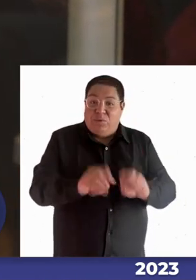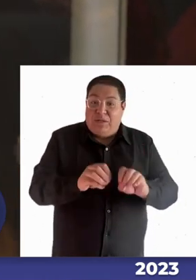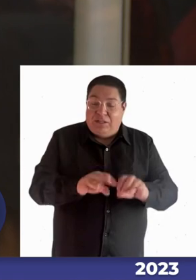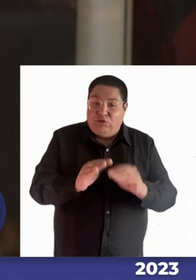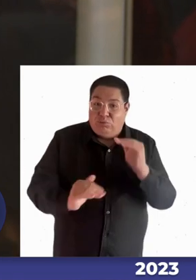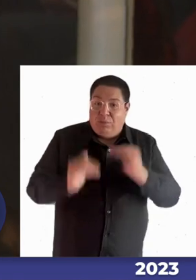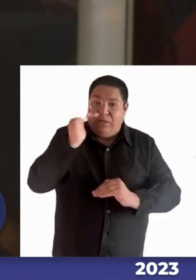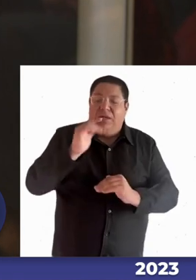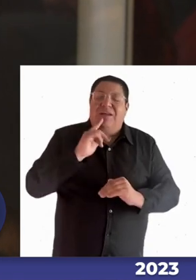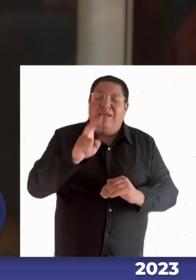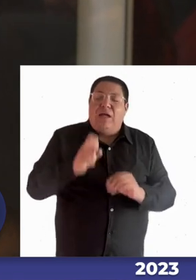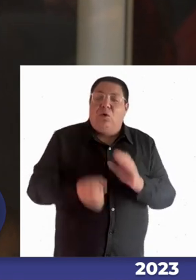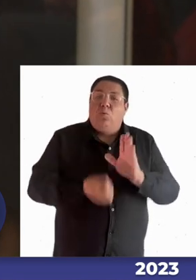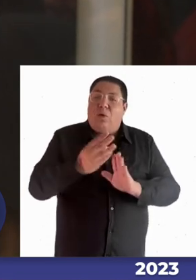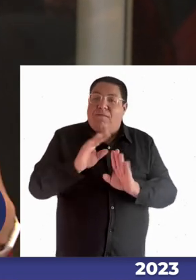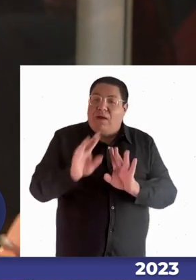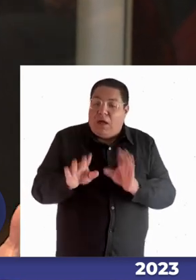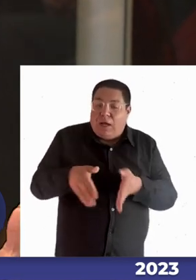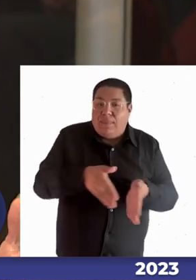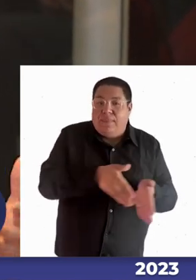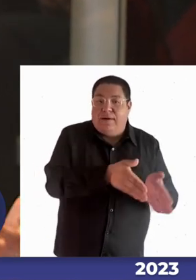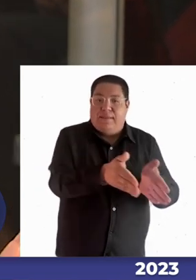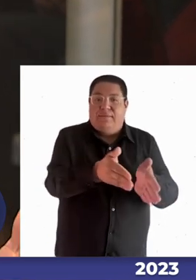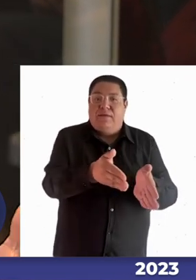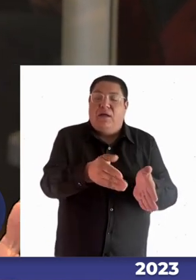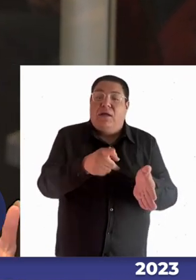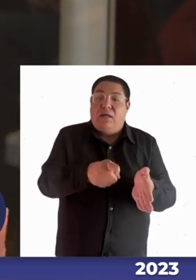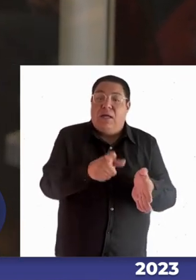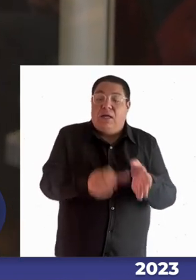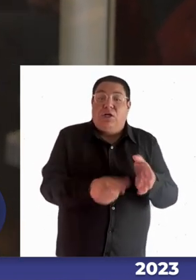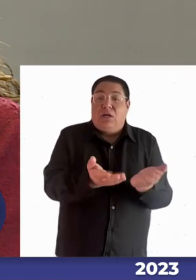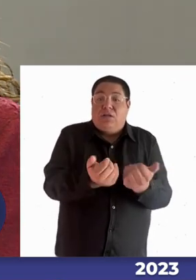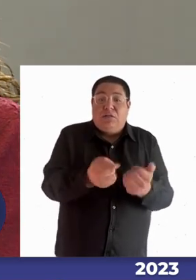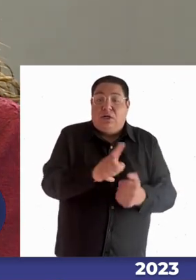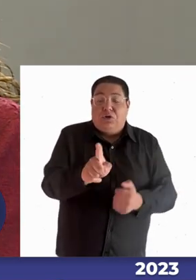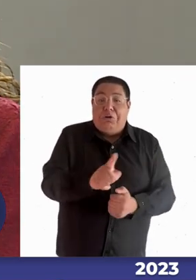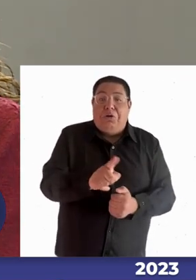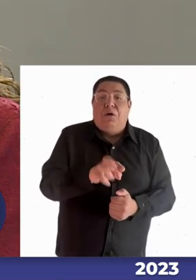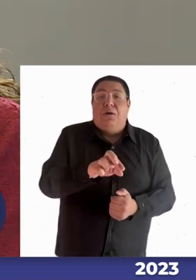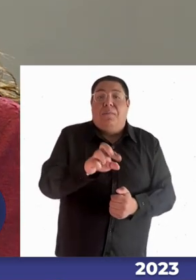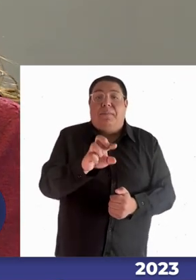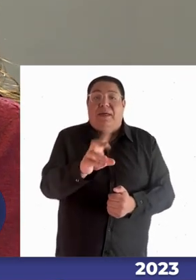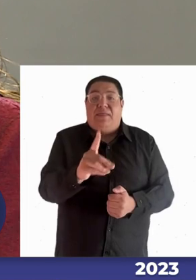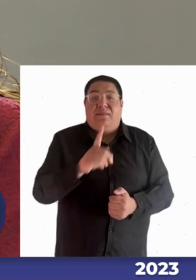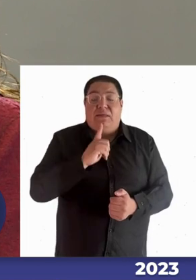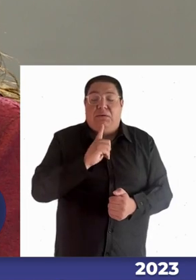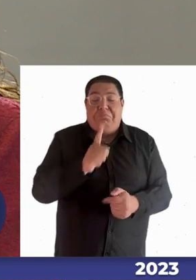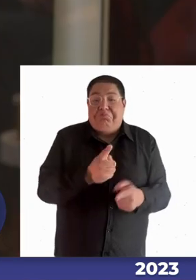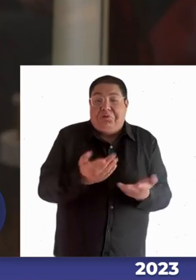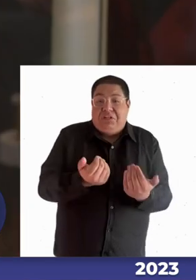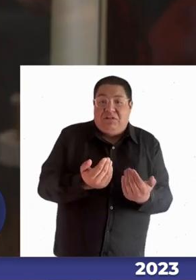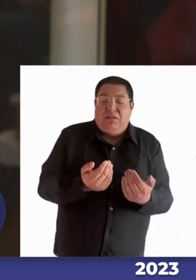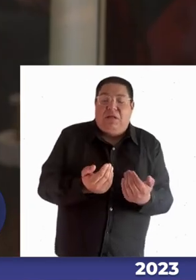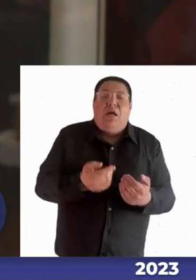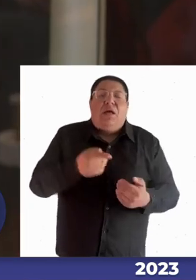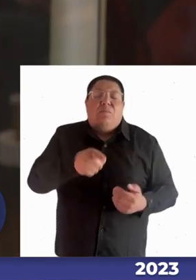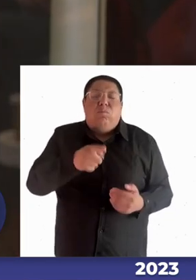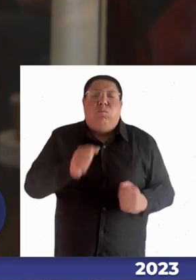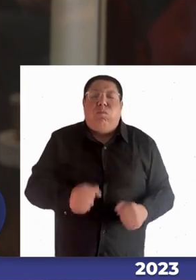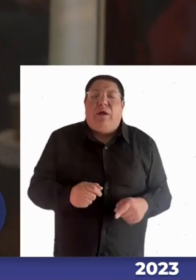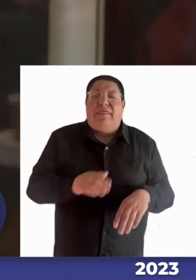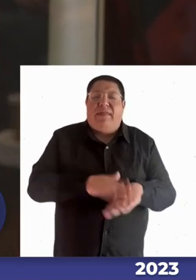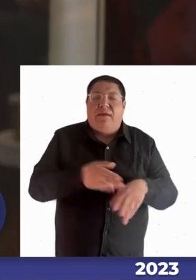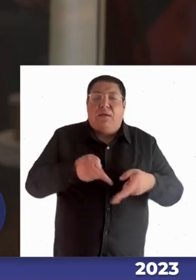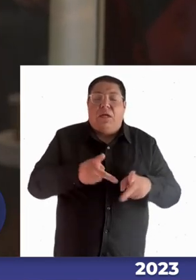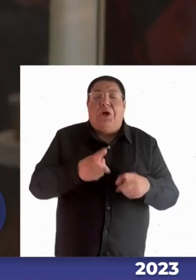una nueva alternativa que no es necesario que rindan la prueba que exista en ese momento sino que tienen la posibilidad de pasar por